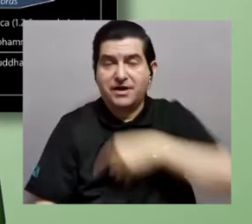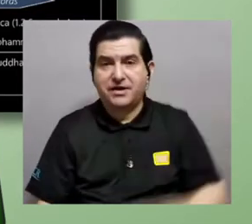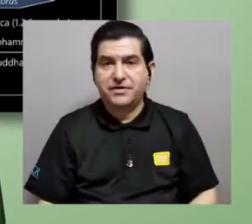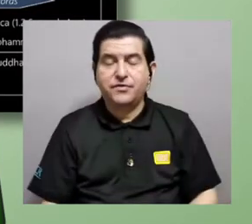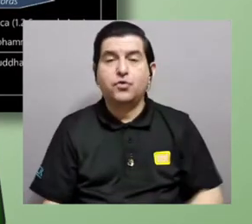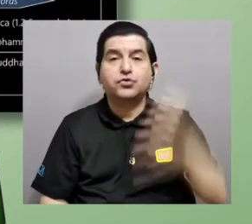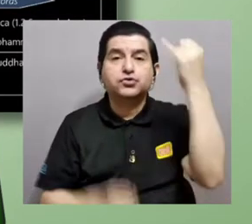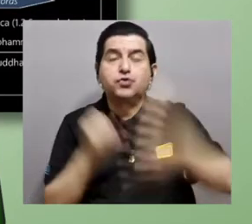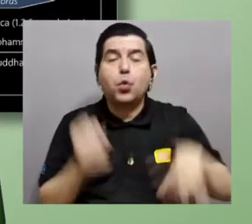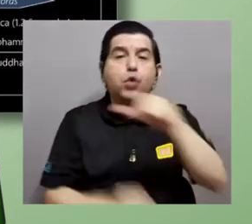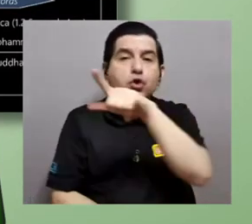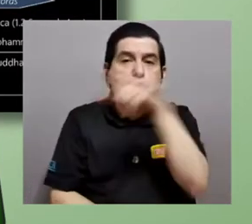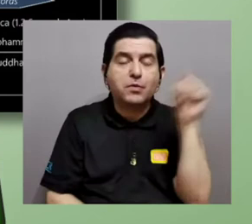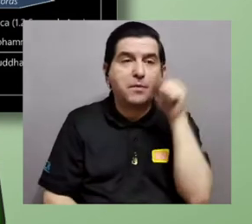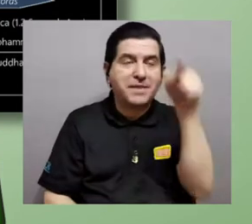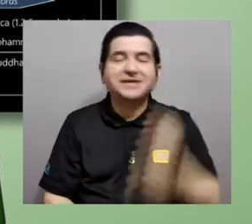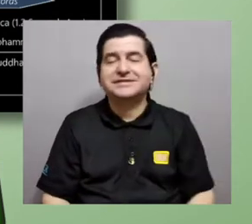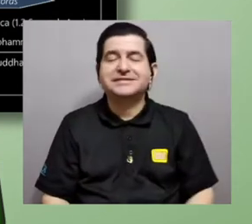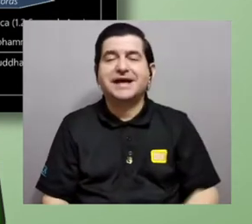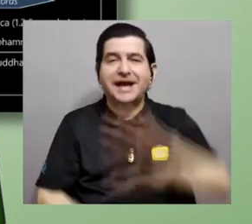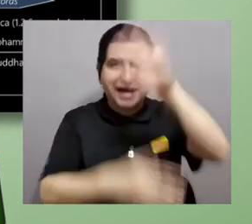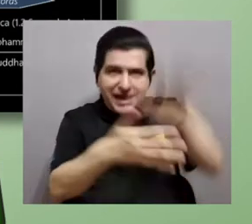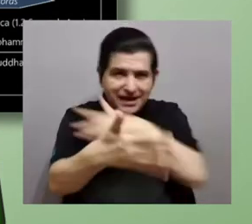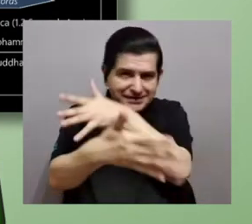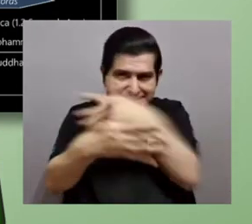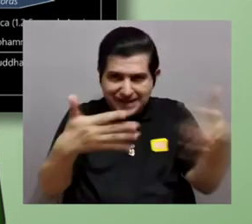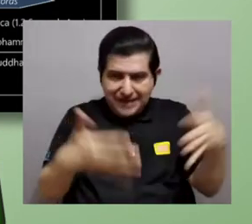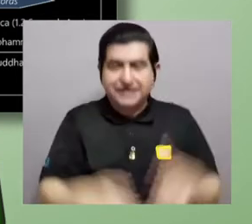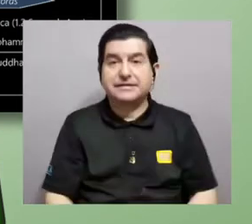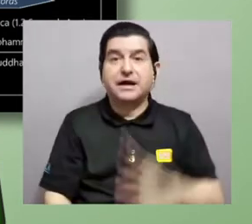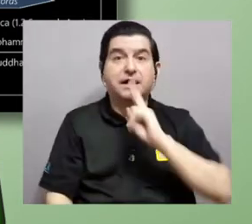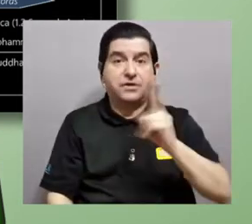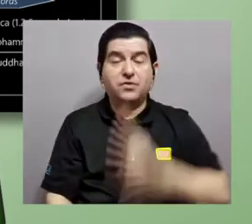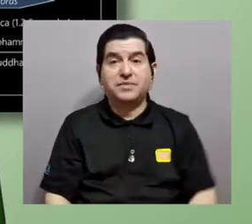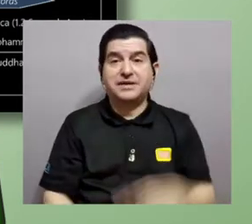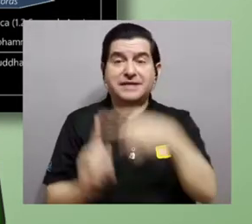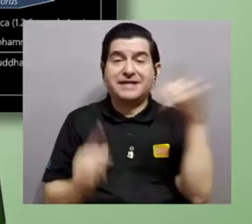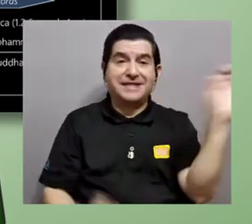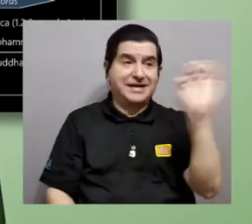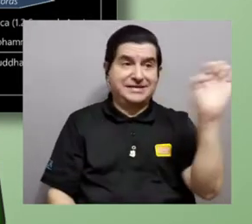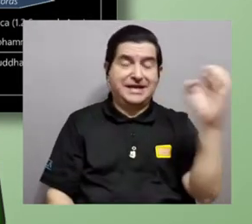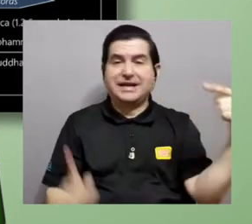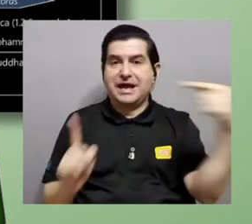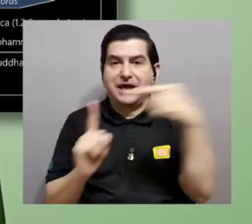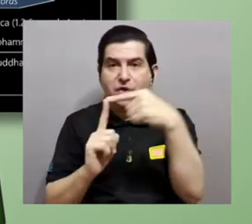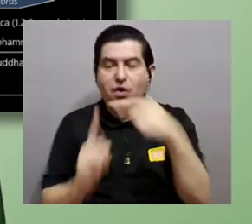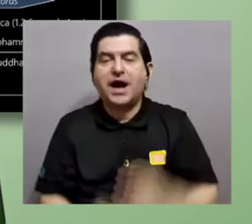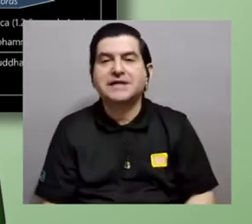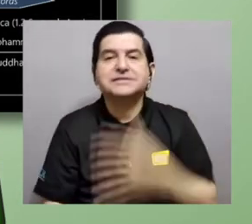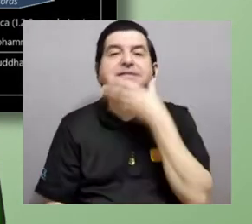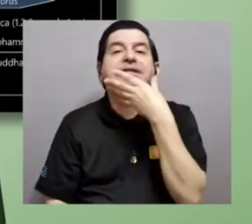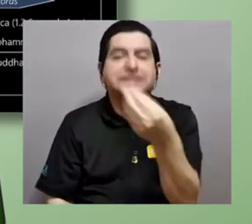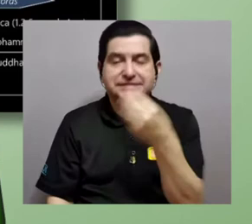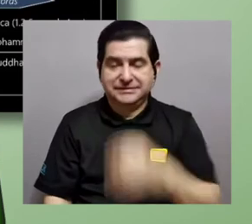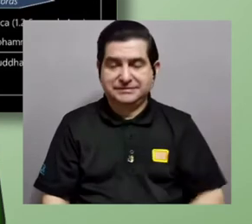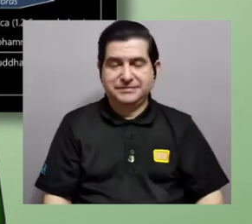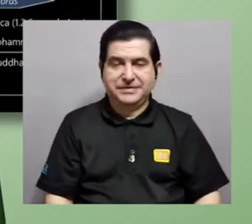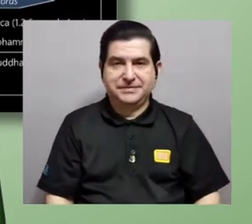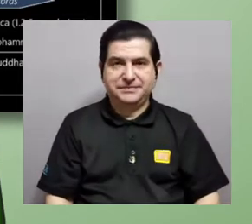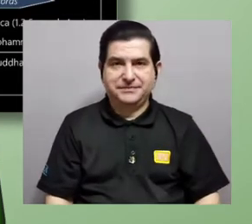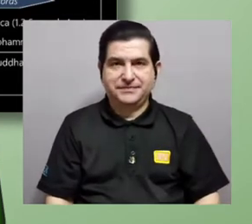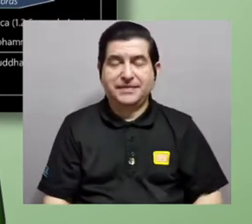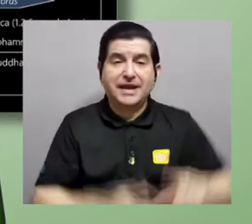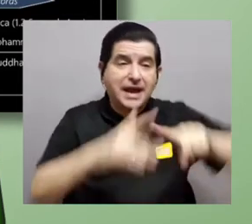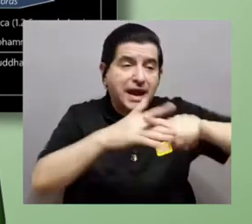hablando de solo el último mes de ese calendario. Ese calendario realmente va desde enero hasta